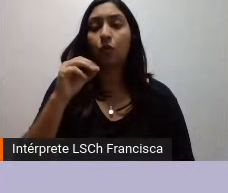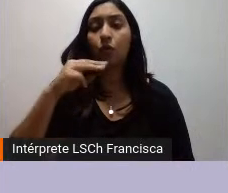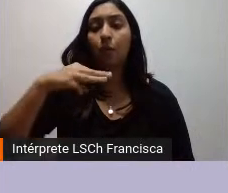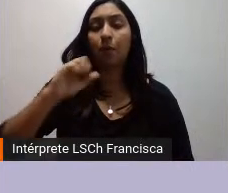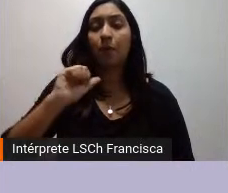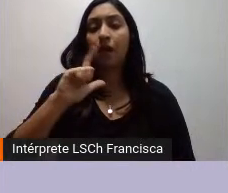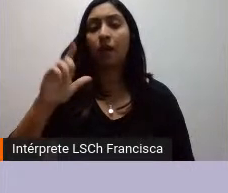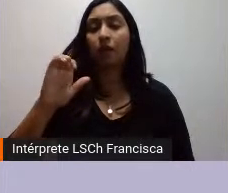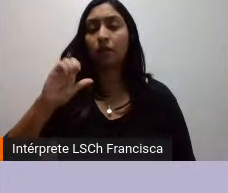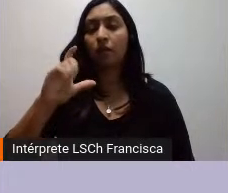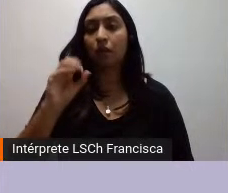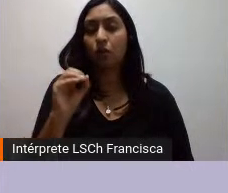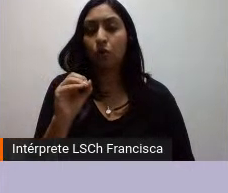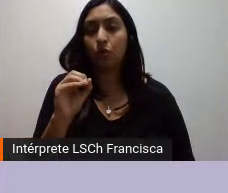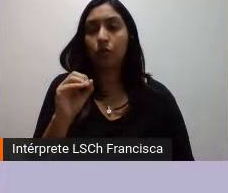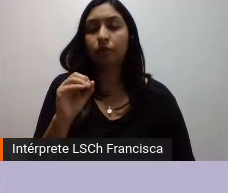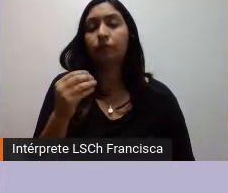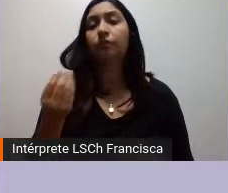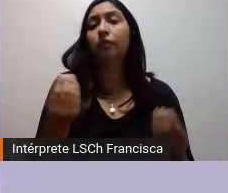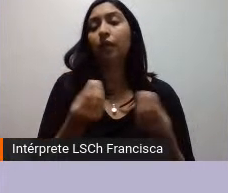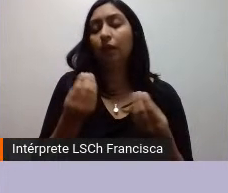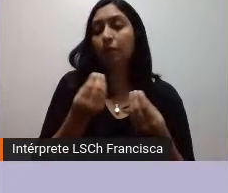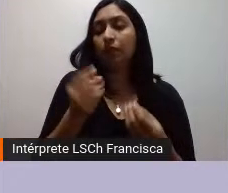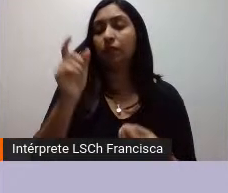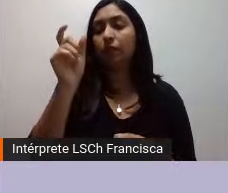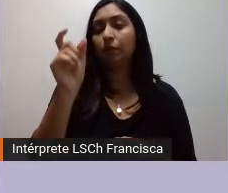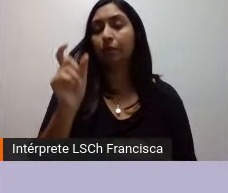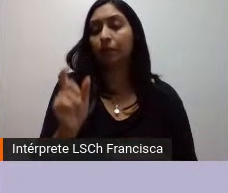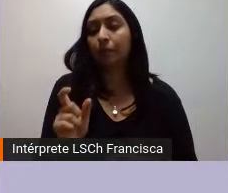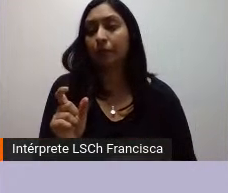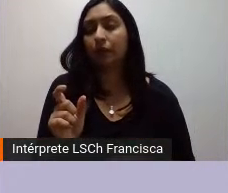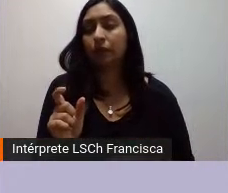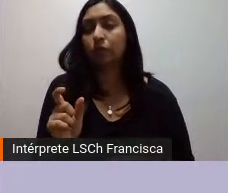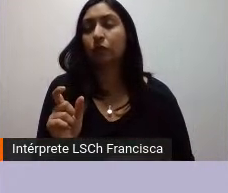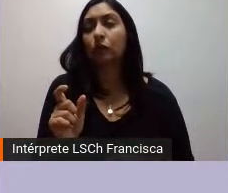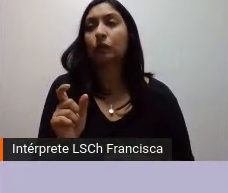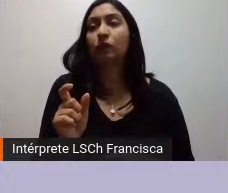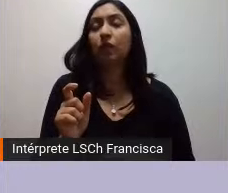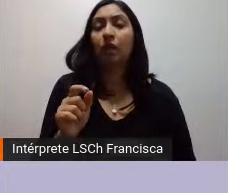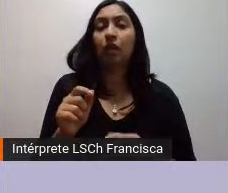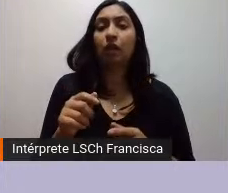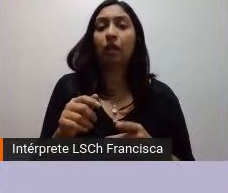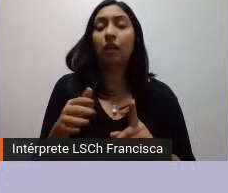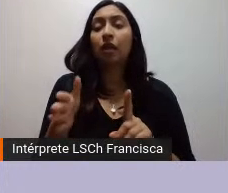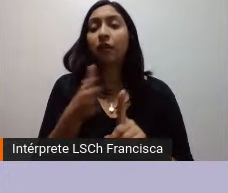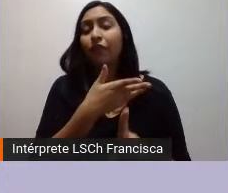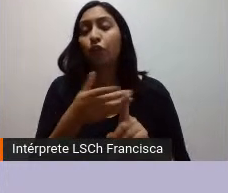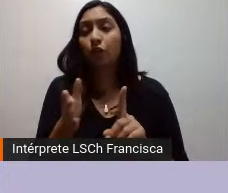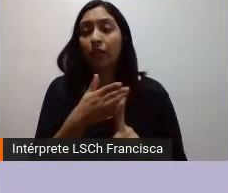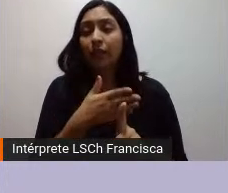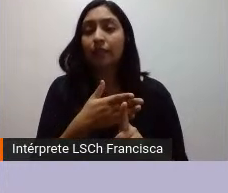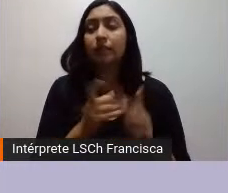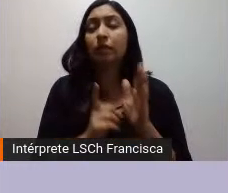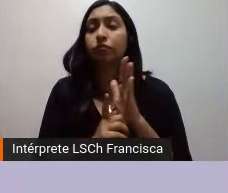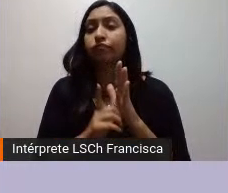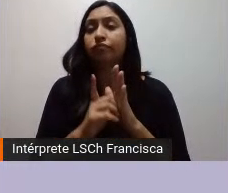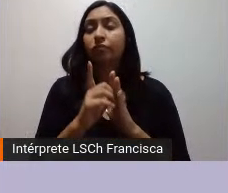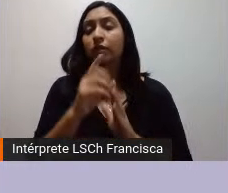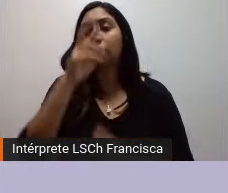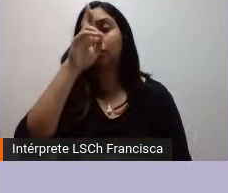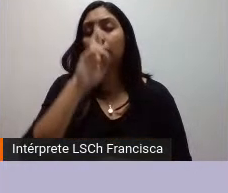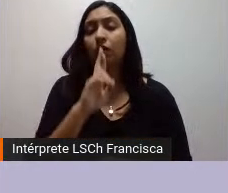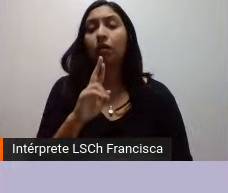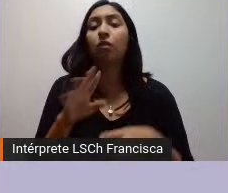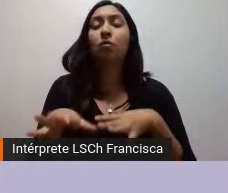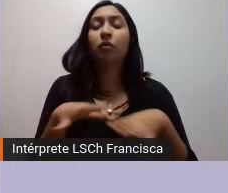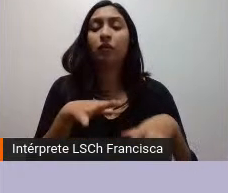violencia como instrumento en un contexto de movilización general que se está dando en América Latina de los movimientos indígenas ante también a